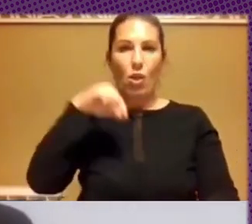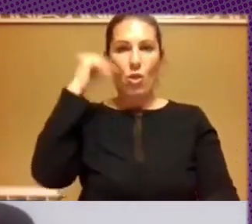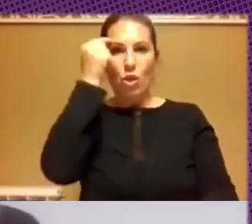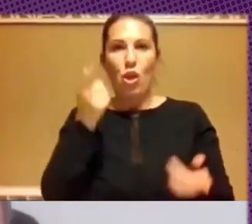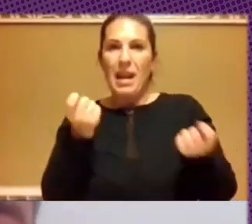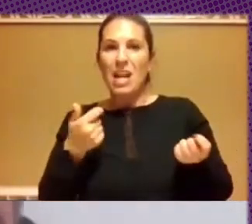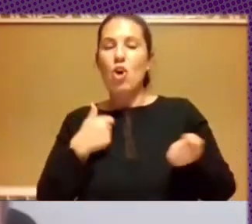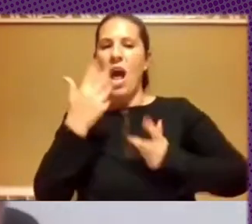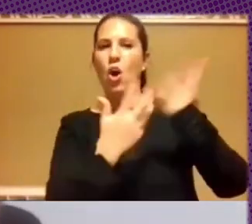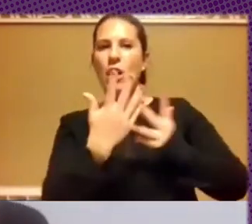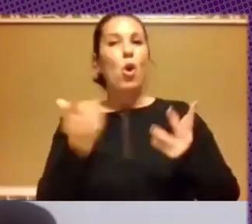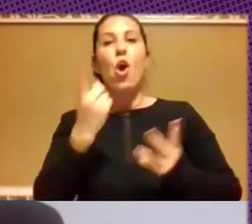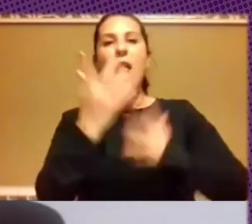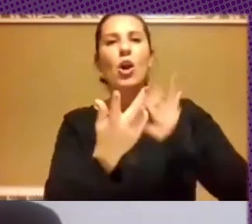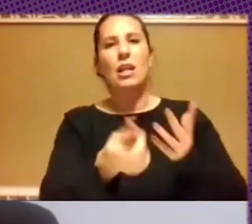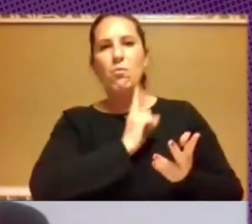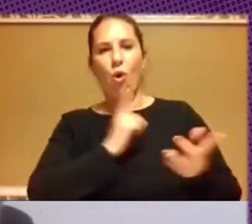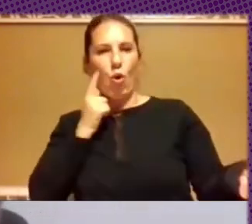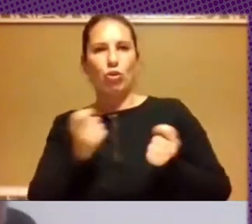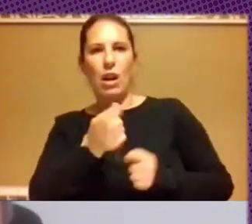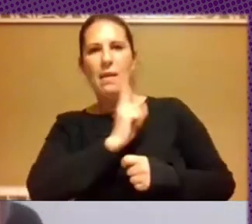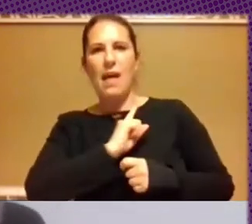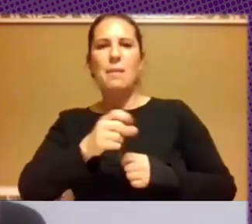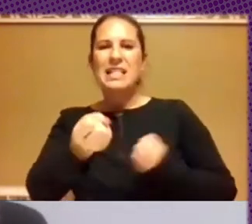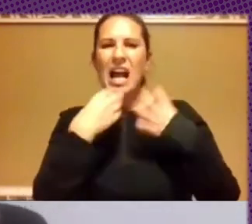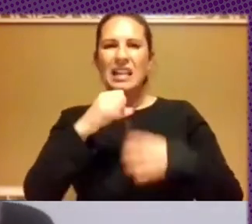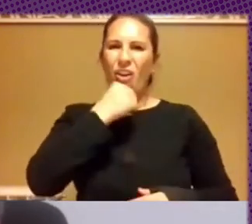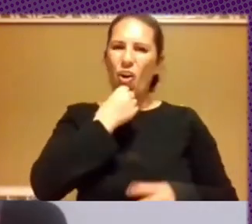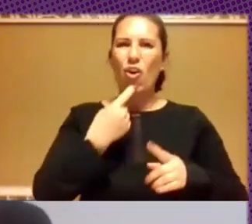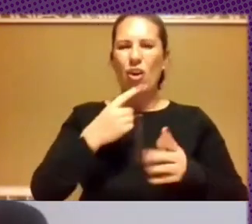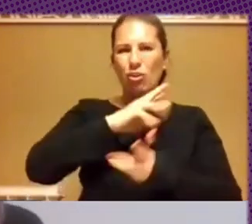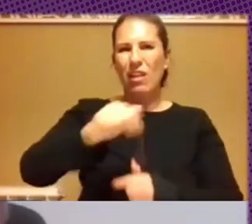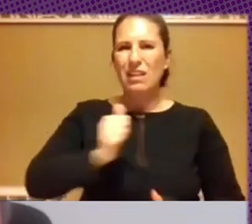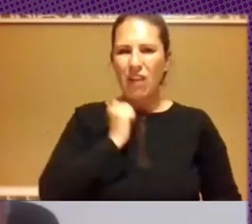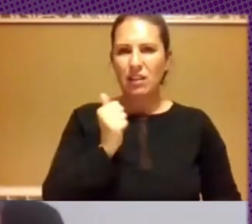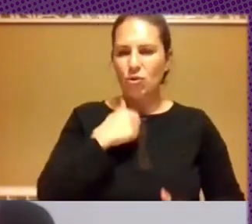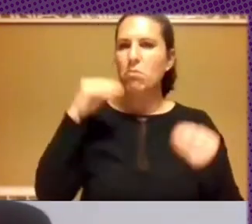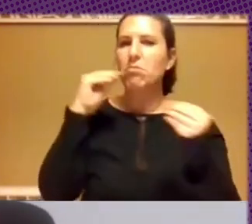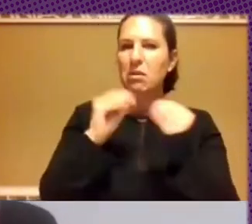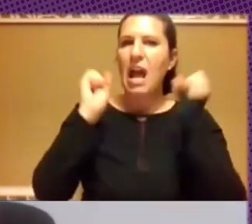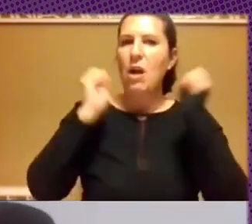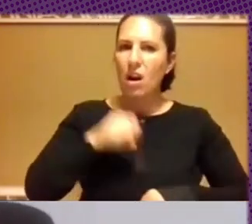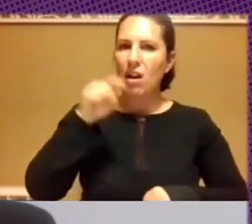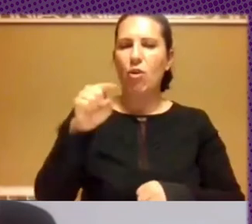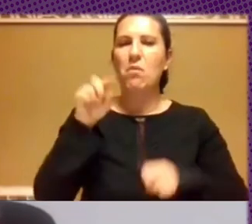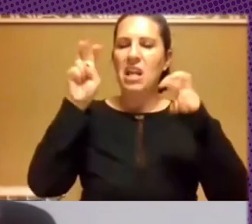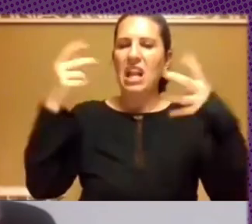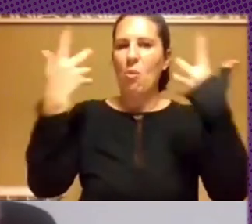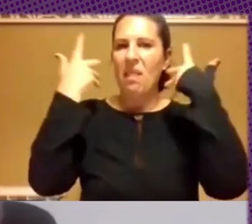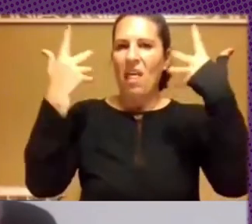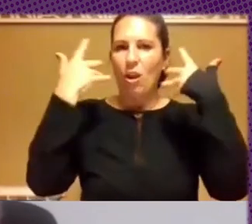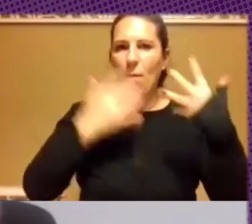los algoritmos te muestren casi siempre mensajes de odio y noticias falsas bueno estoy bastante de acuerdo con la recomendación para